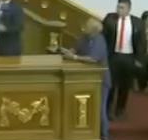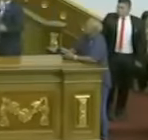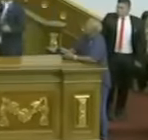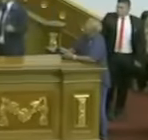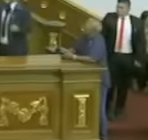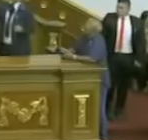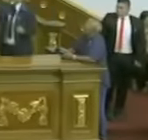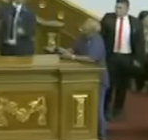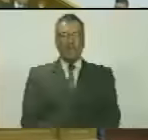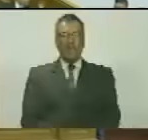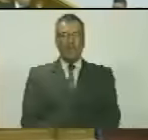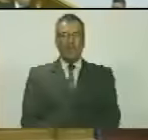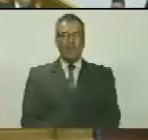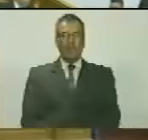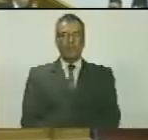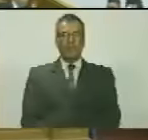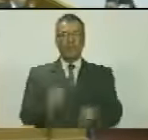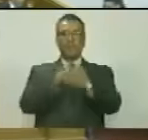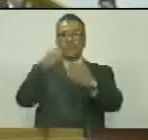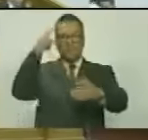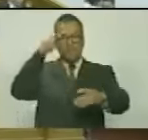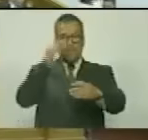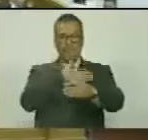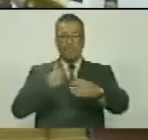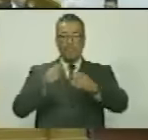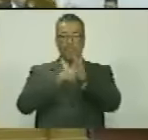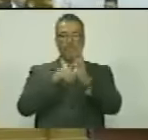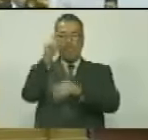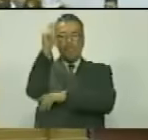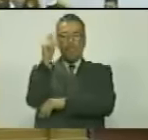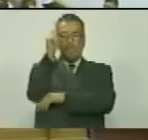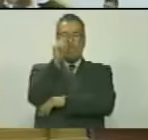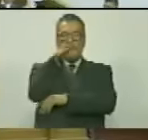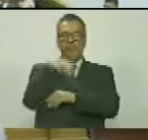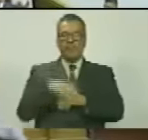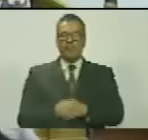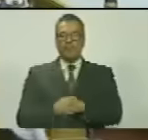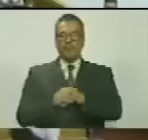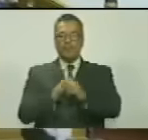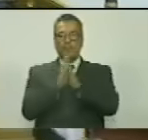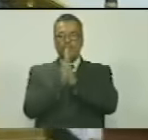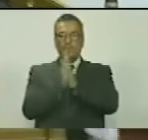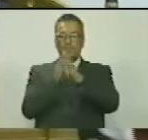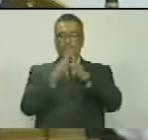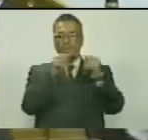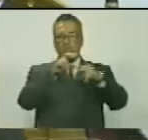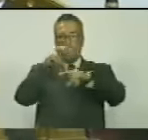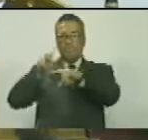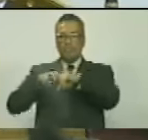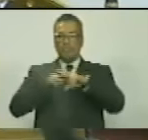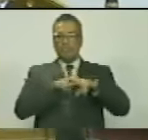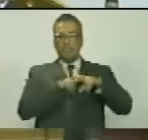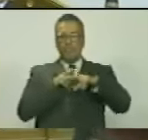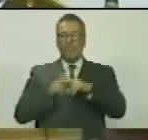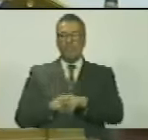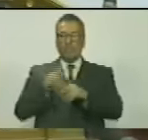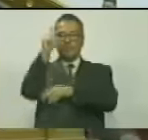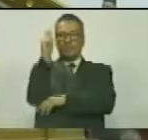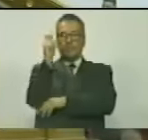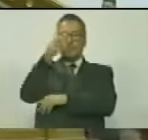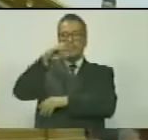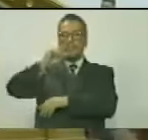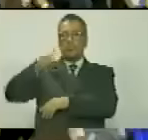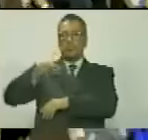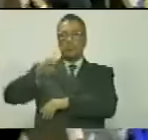Muy buenos días, queridas diputadas, queridos diputados. Por favor, ocupen sus curules. Diputado Ángel